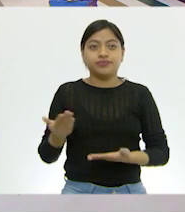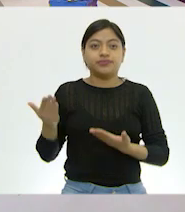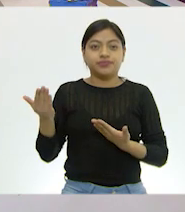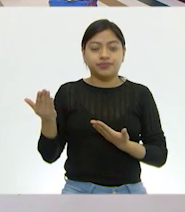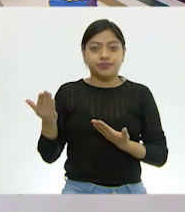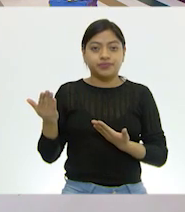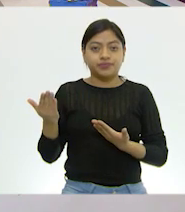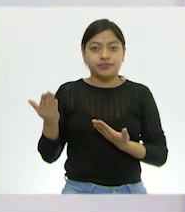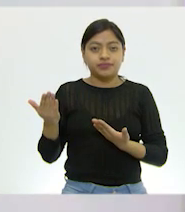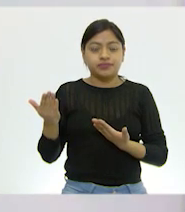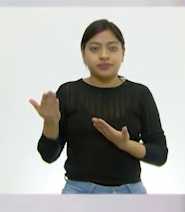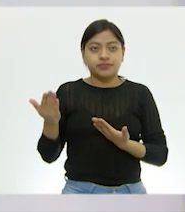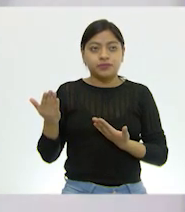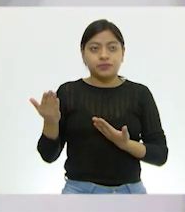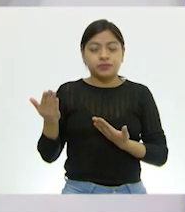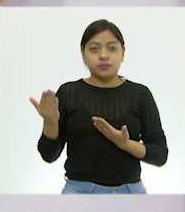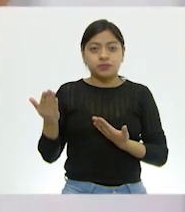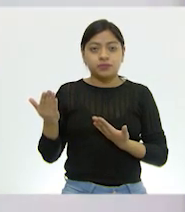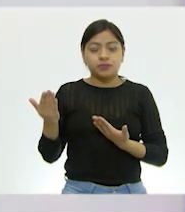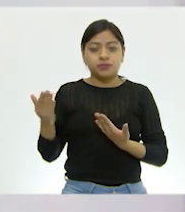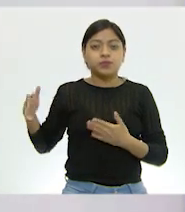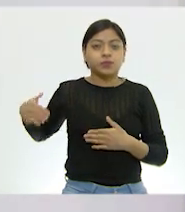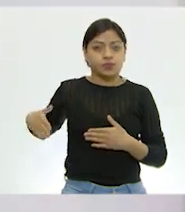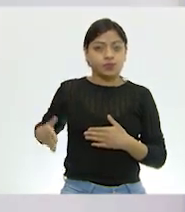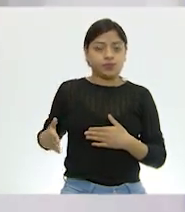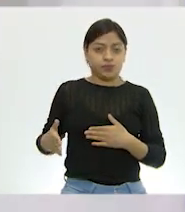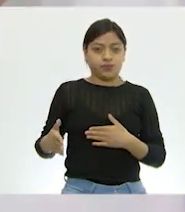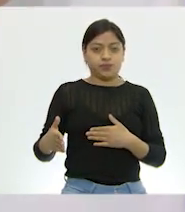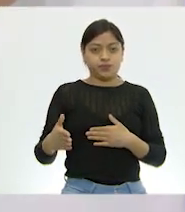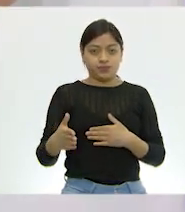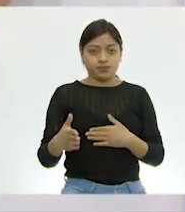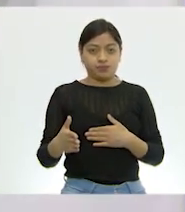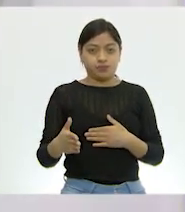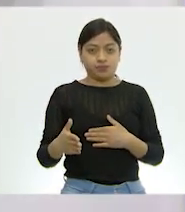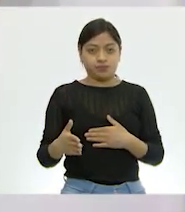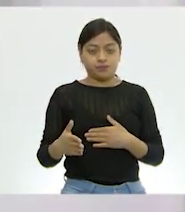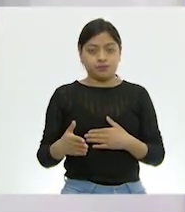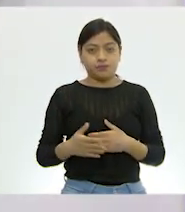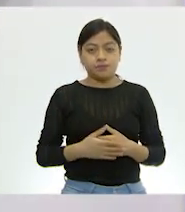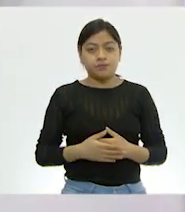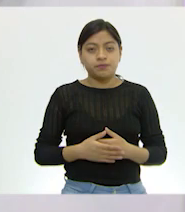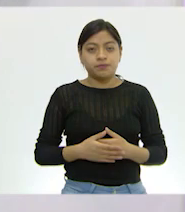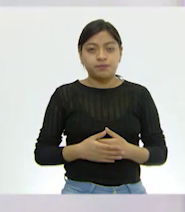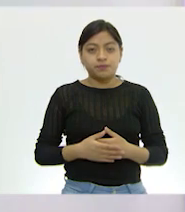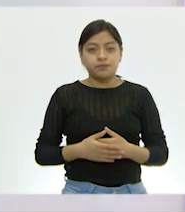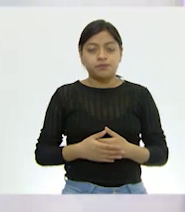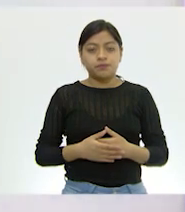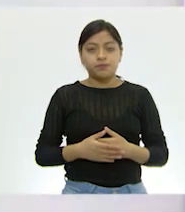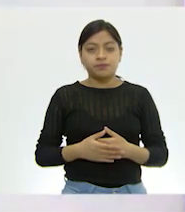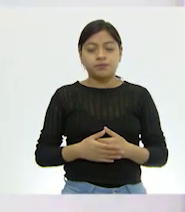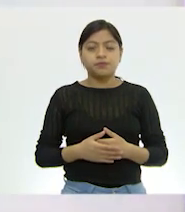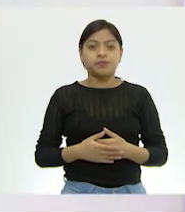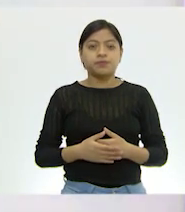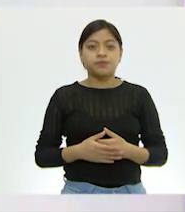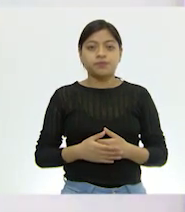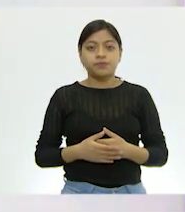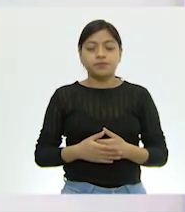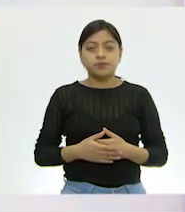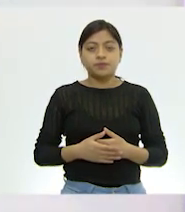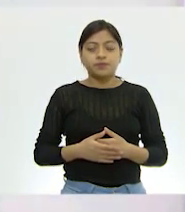su cola y aquí está el pez. Entonces dijimos que su boca está al frente de su cuerpo